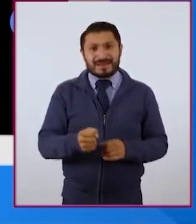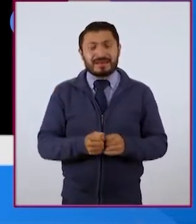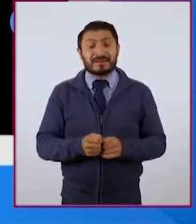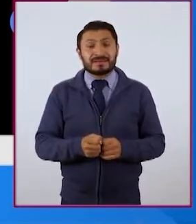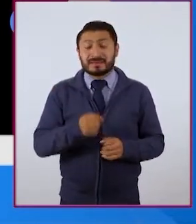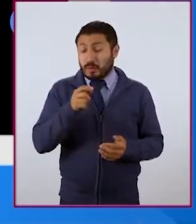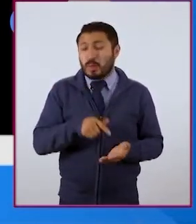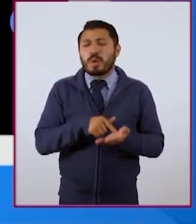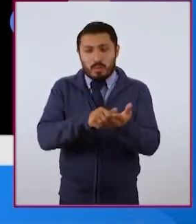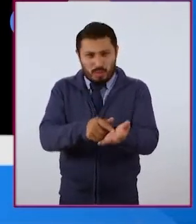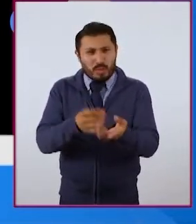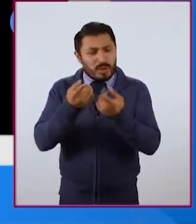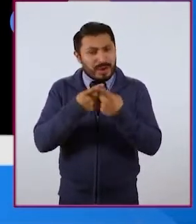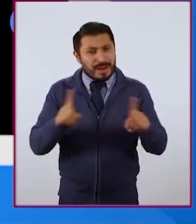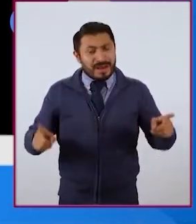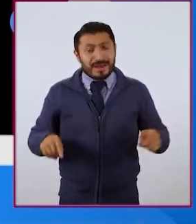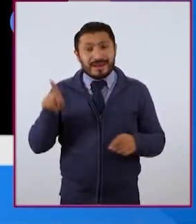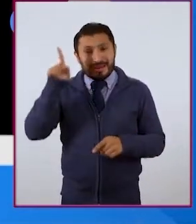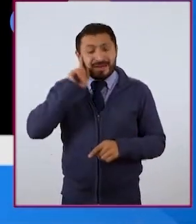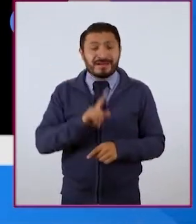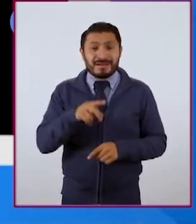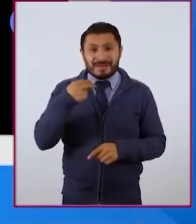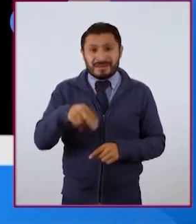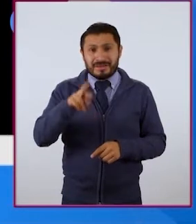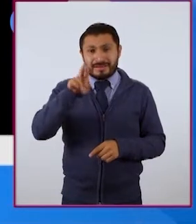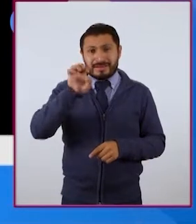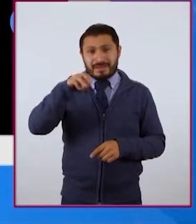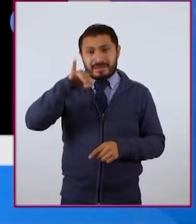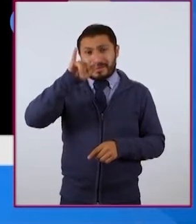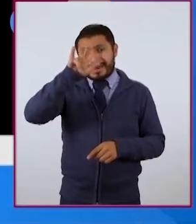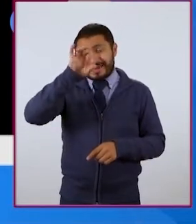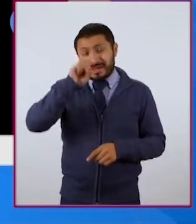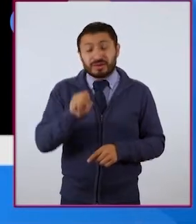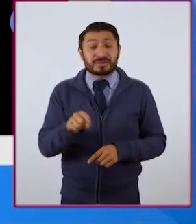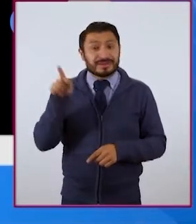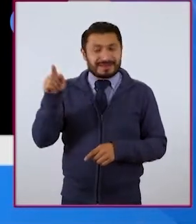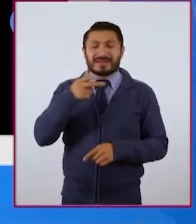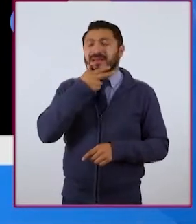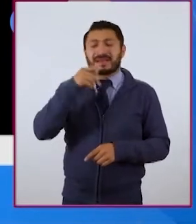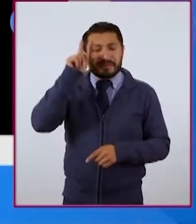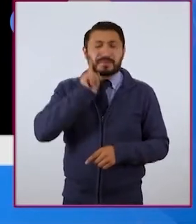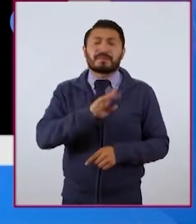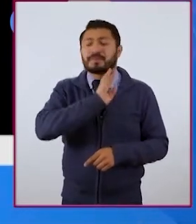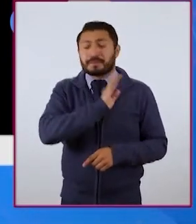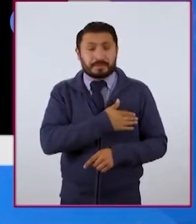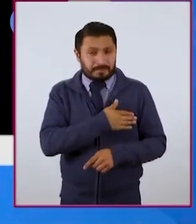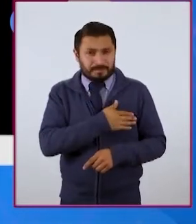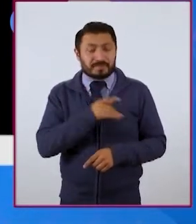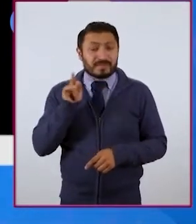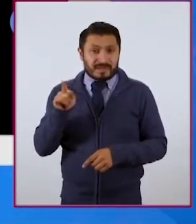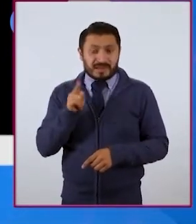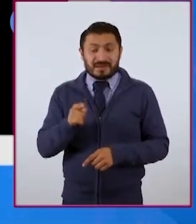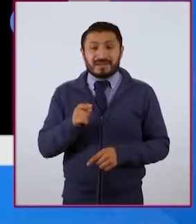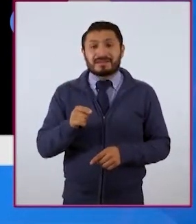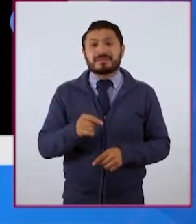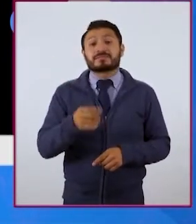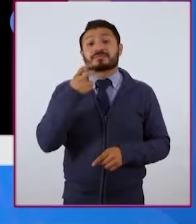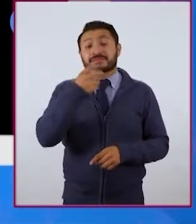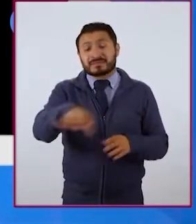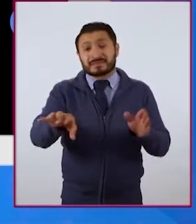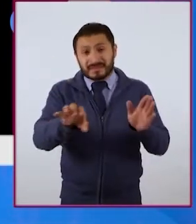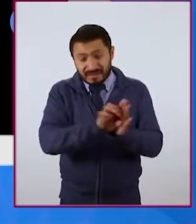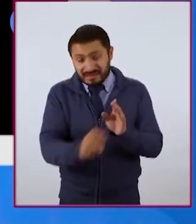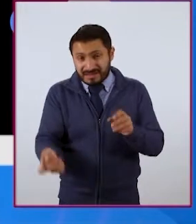una propuesta que desarrolló una autora que se llama Remedio Zafra, una autora española, y este cuarto propio